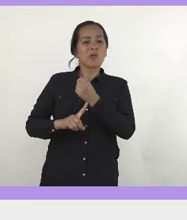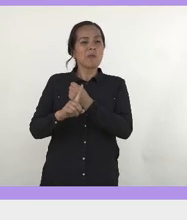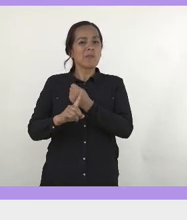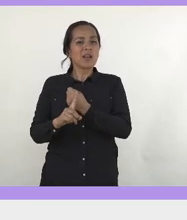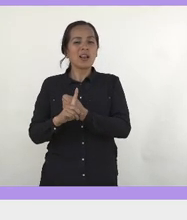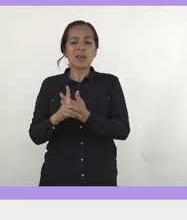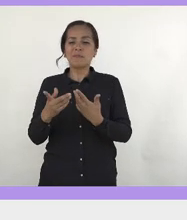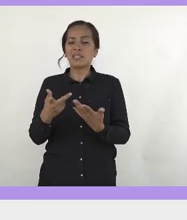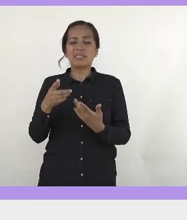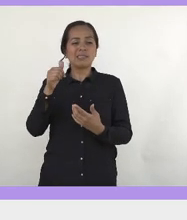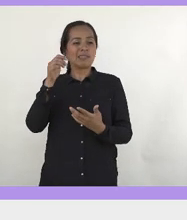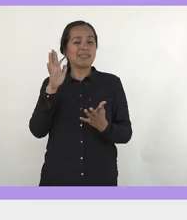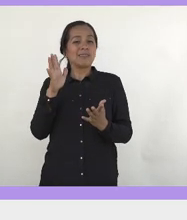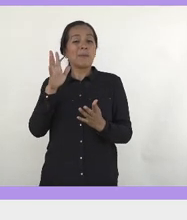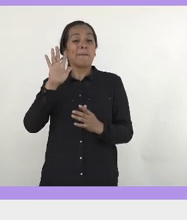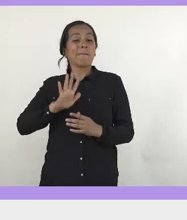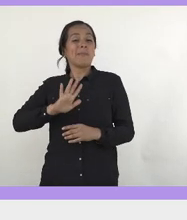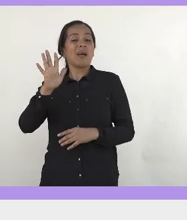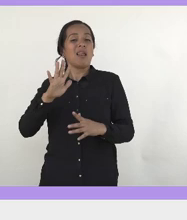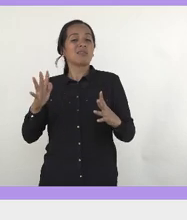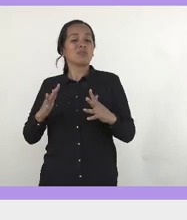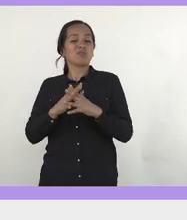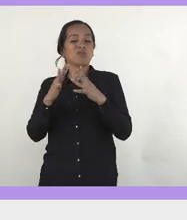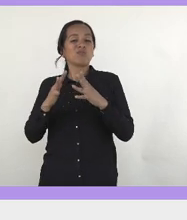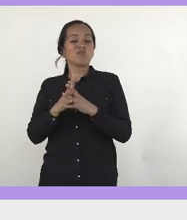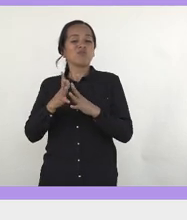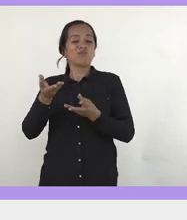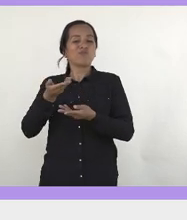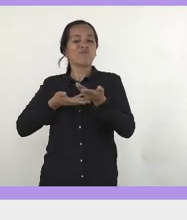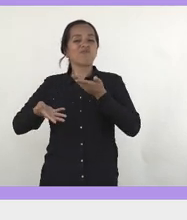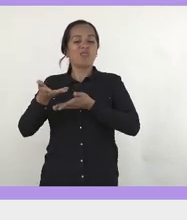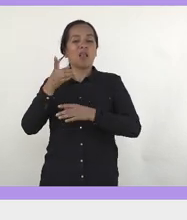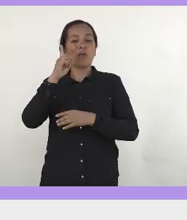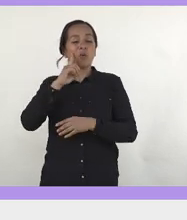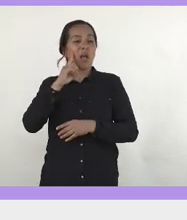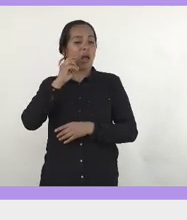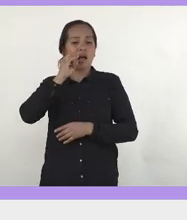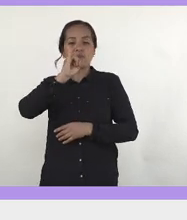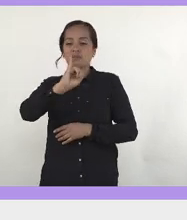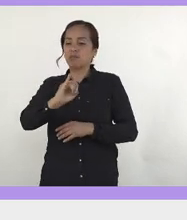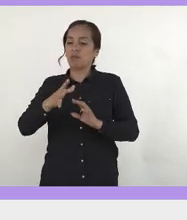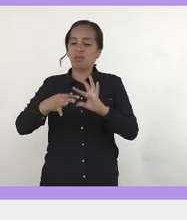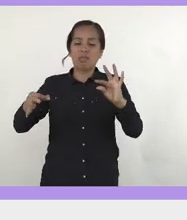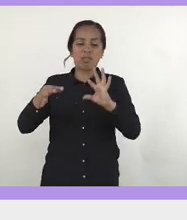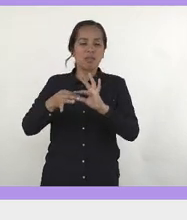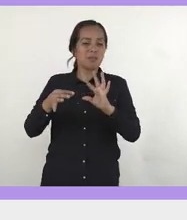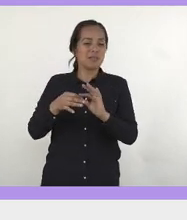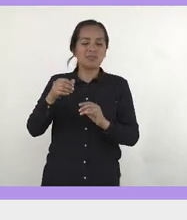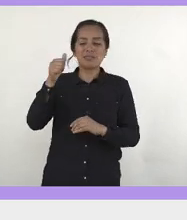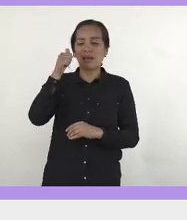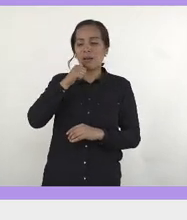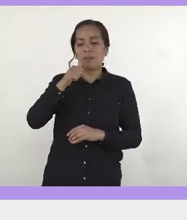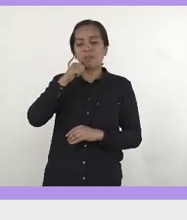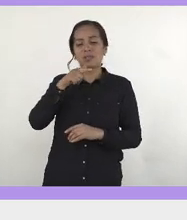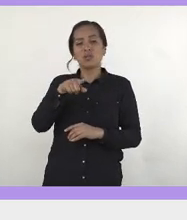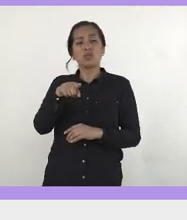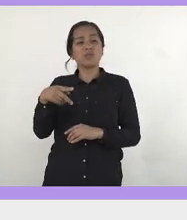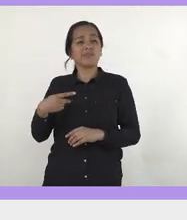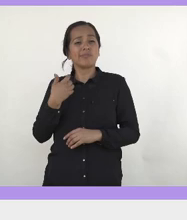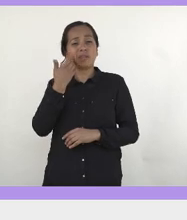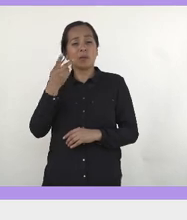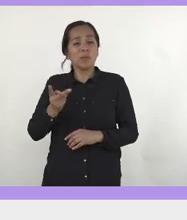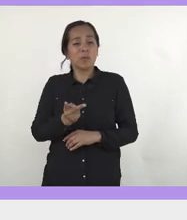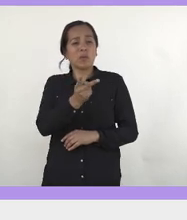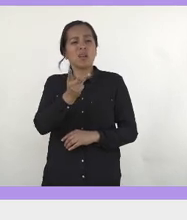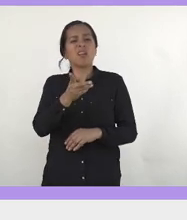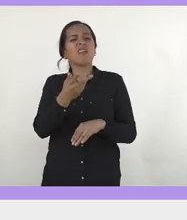han dicho que estamos en guerra, eso es que nos han explicado toda la vida. Yo de hecho quiero preguntarles a ustedes, ¿qué